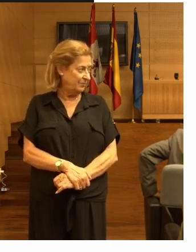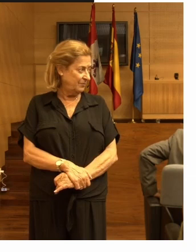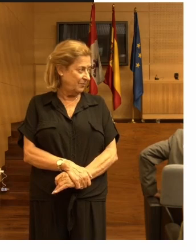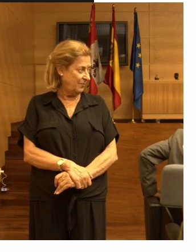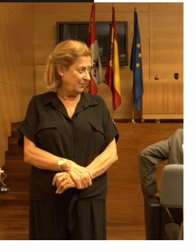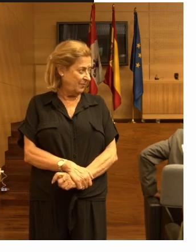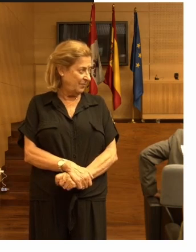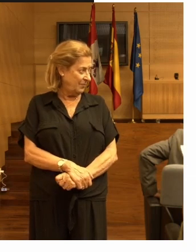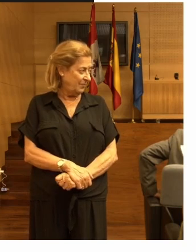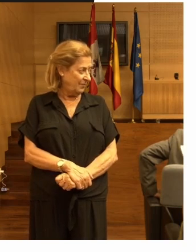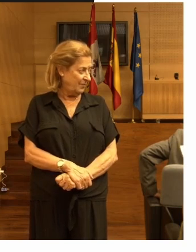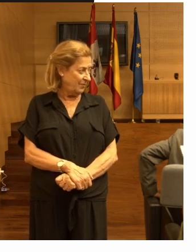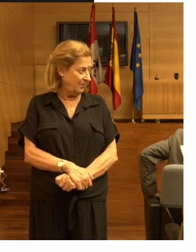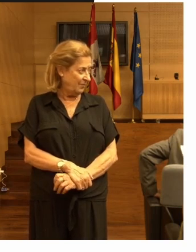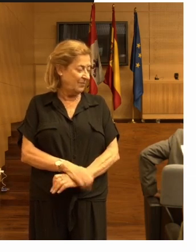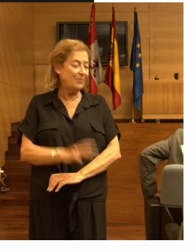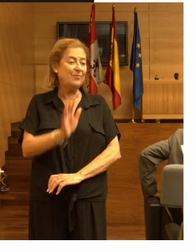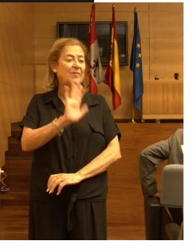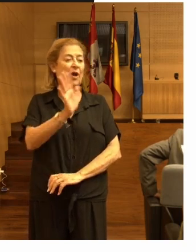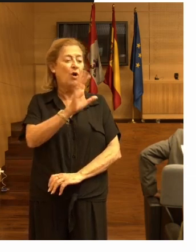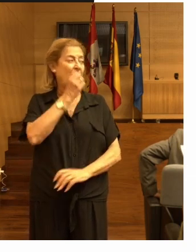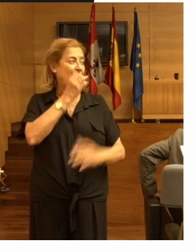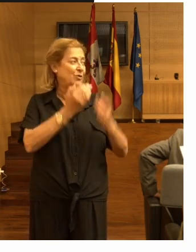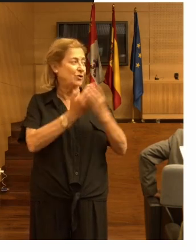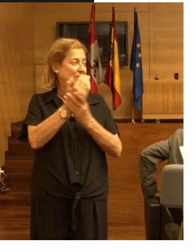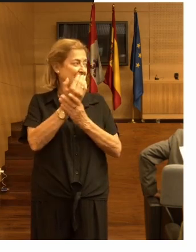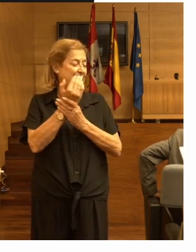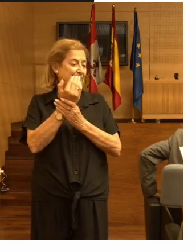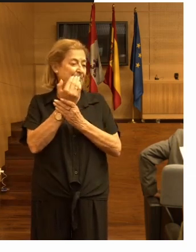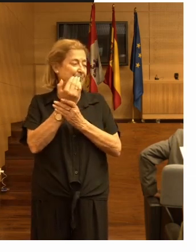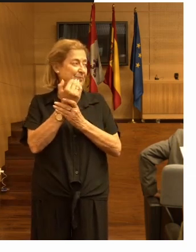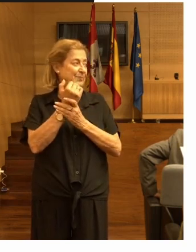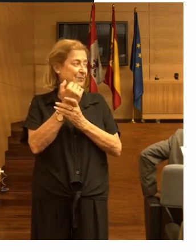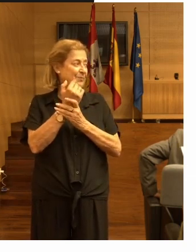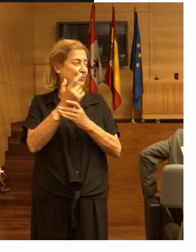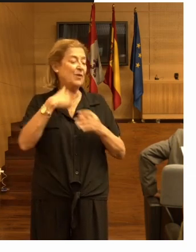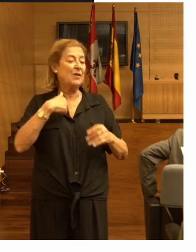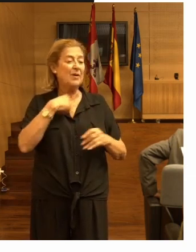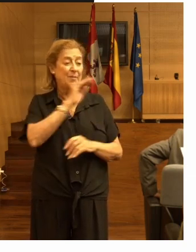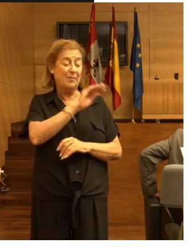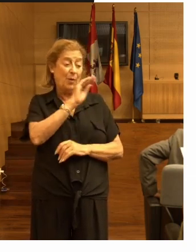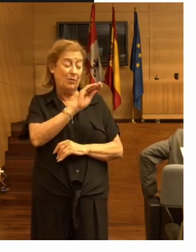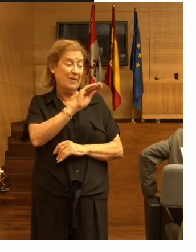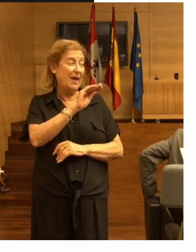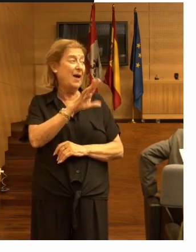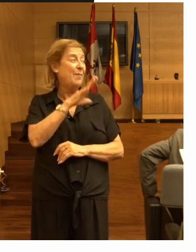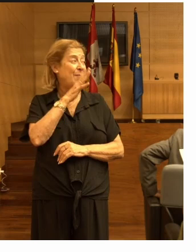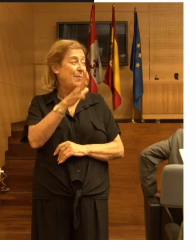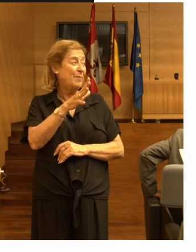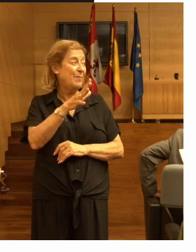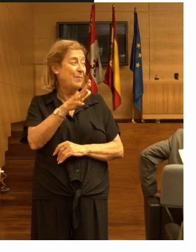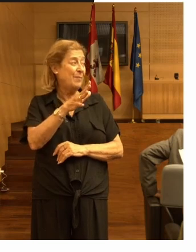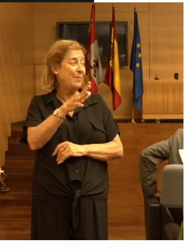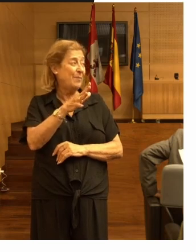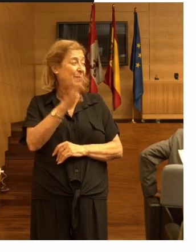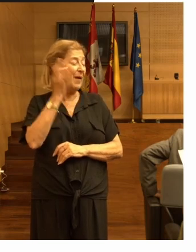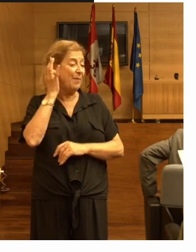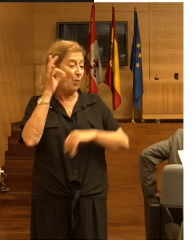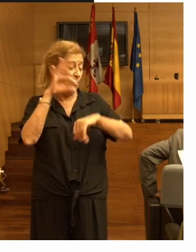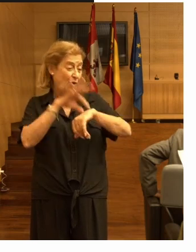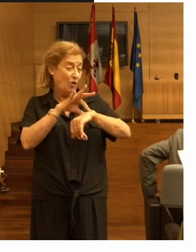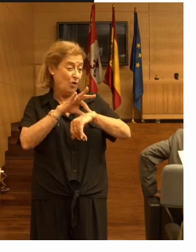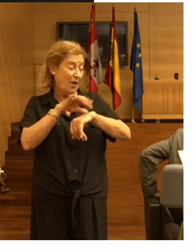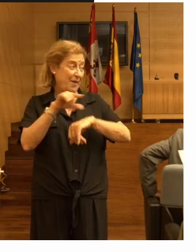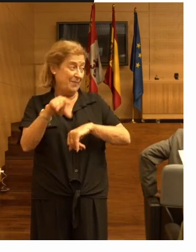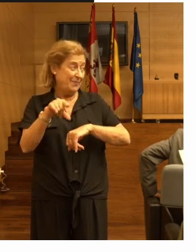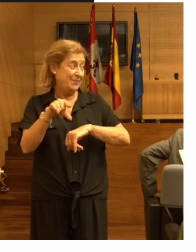buenas hola buen día la pregunta es para la señora Elizabeth